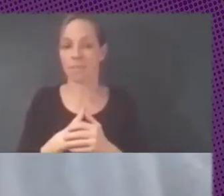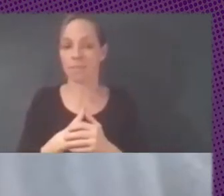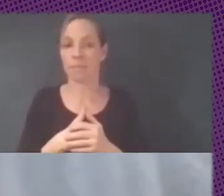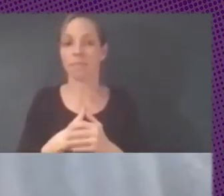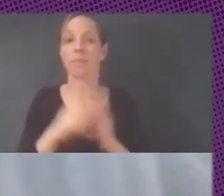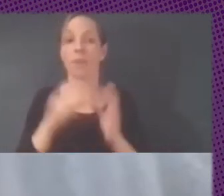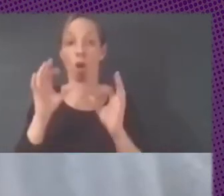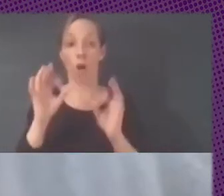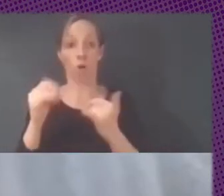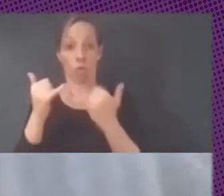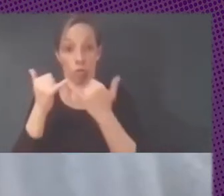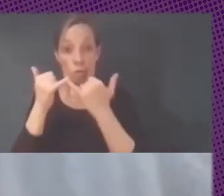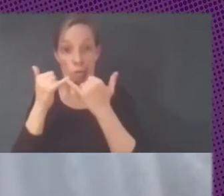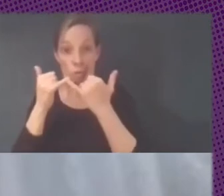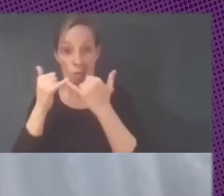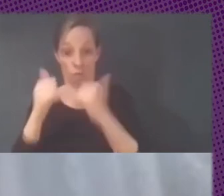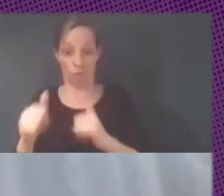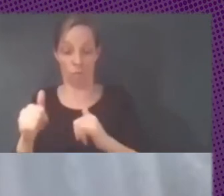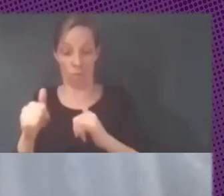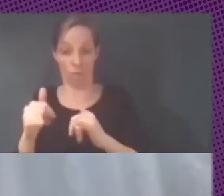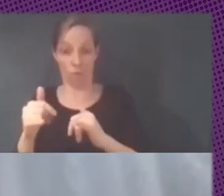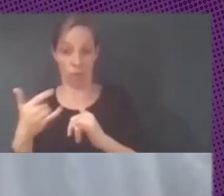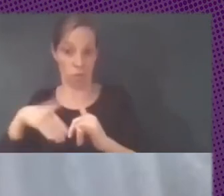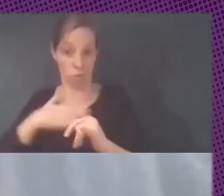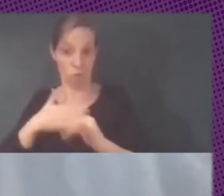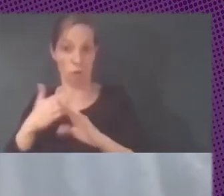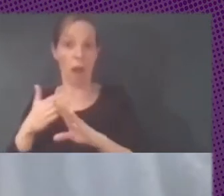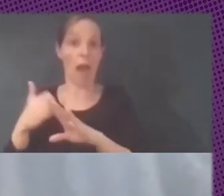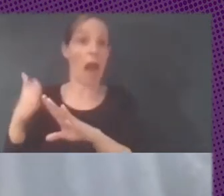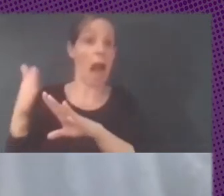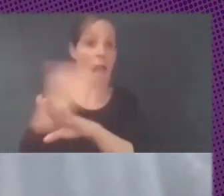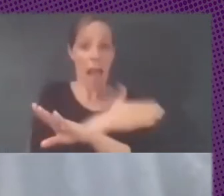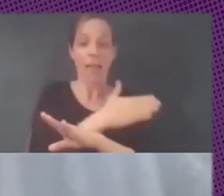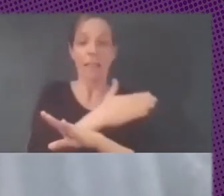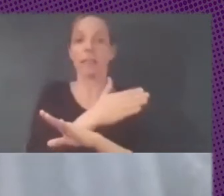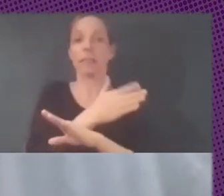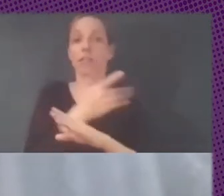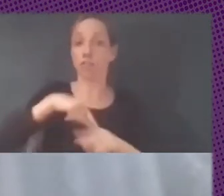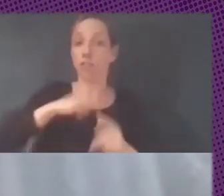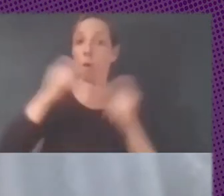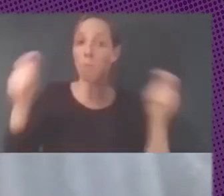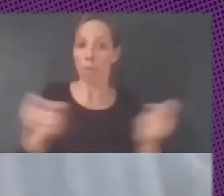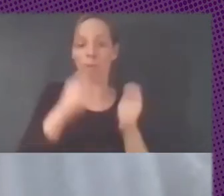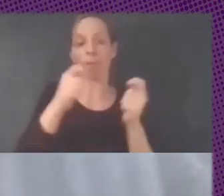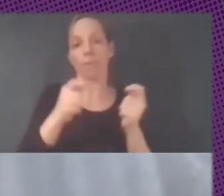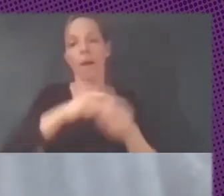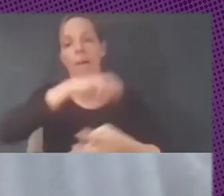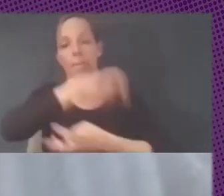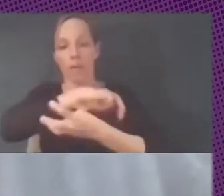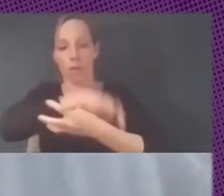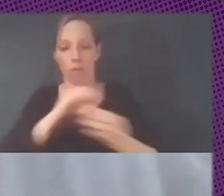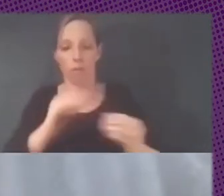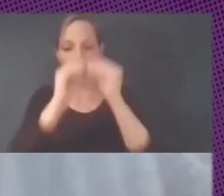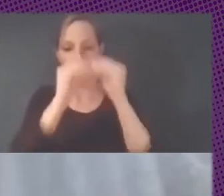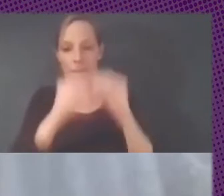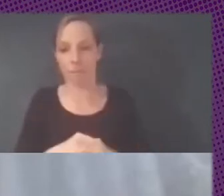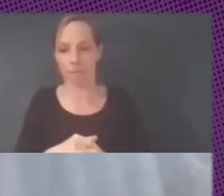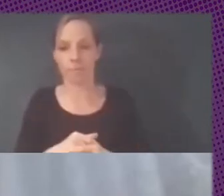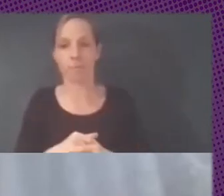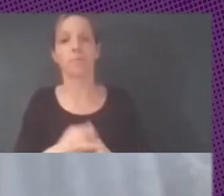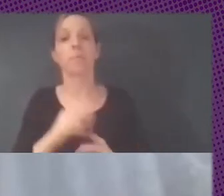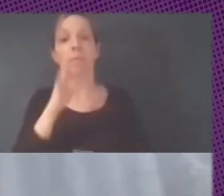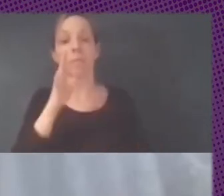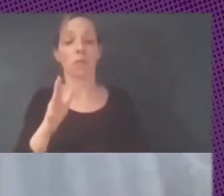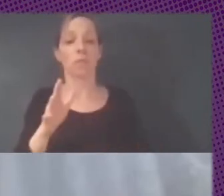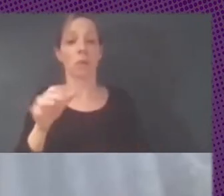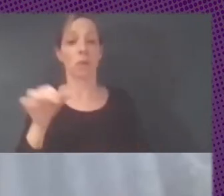semana que nosotros estábamos haciendo promoción de nuestro evento cuando se presentó en el 2006 la ley de software libre en el estado a la